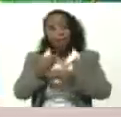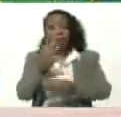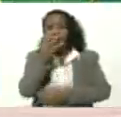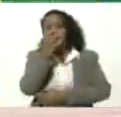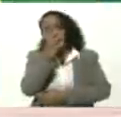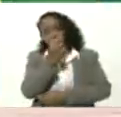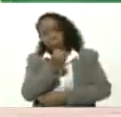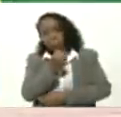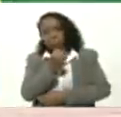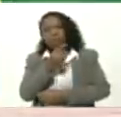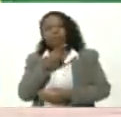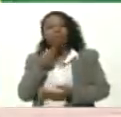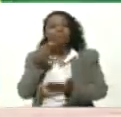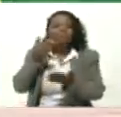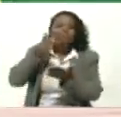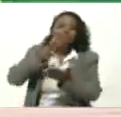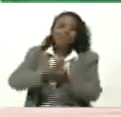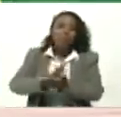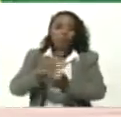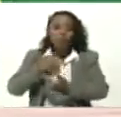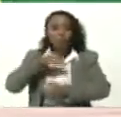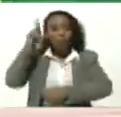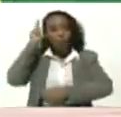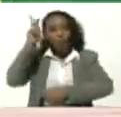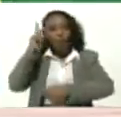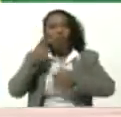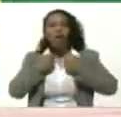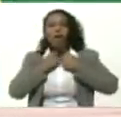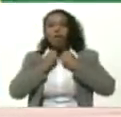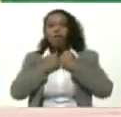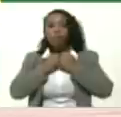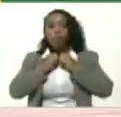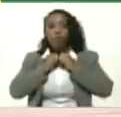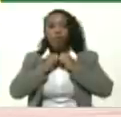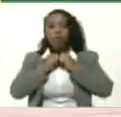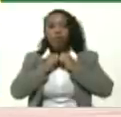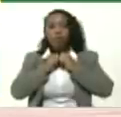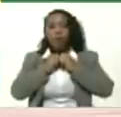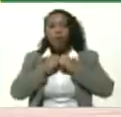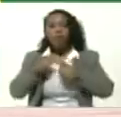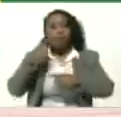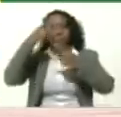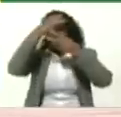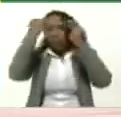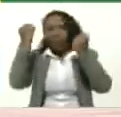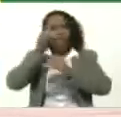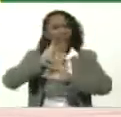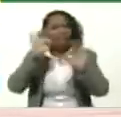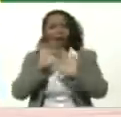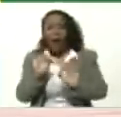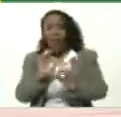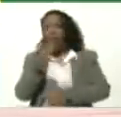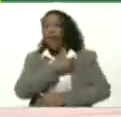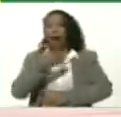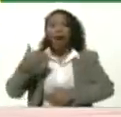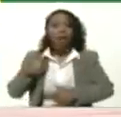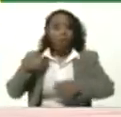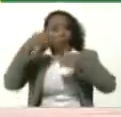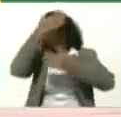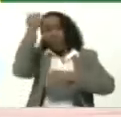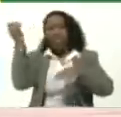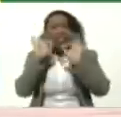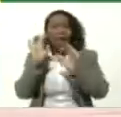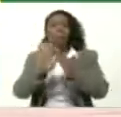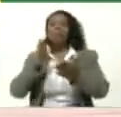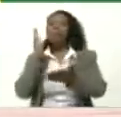dolorosa Partida física De nuestro profesor Aristóbulo Isturis Inolvidable Querido E inolvidable Por